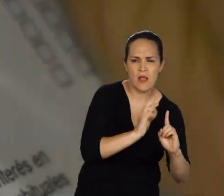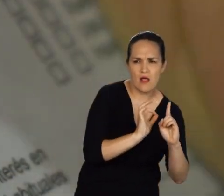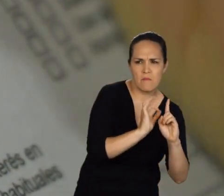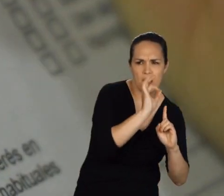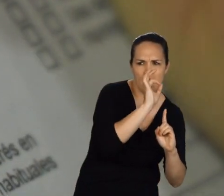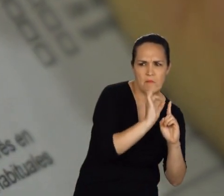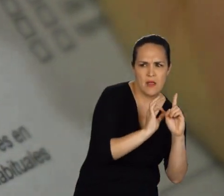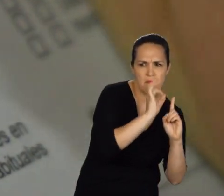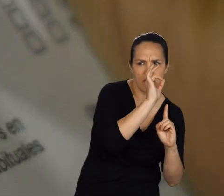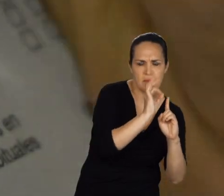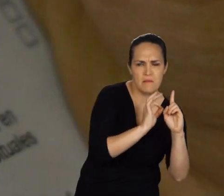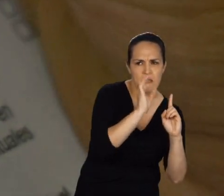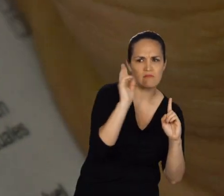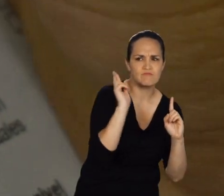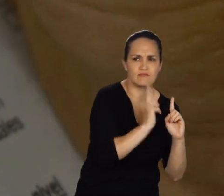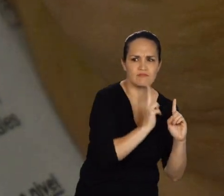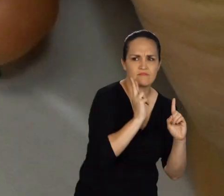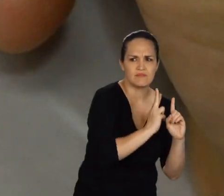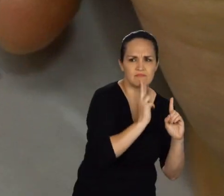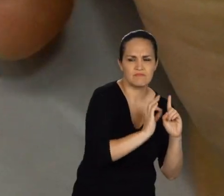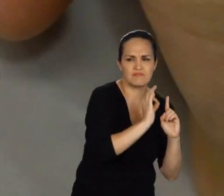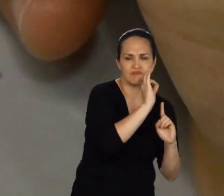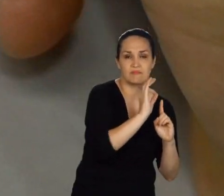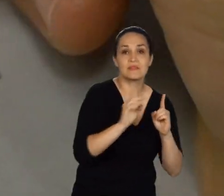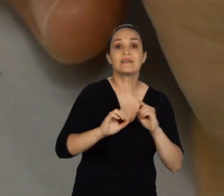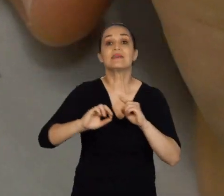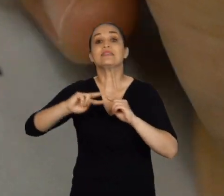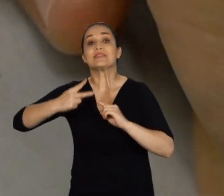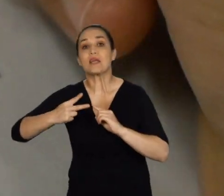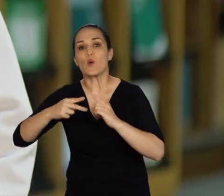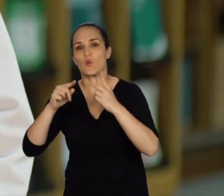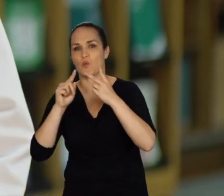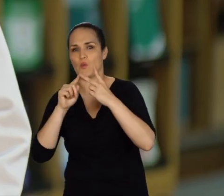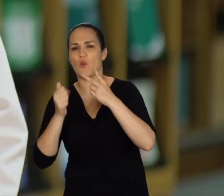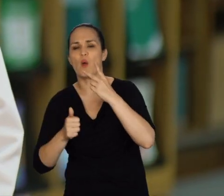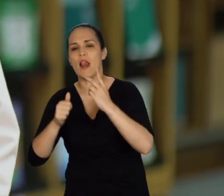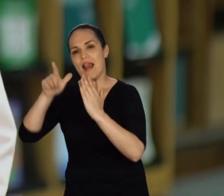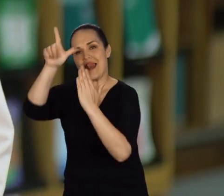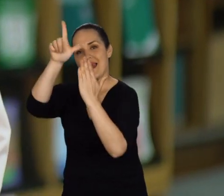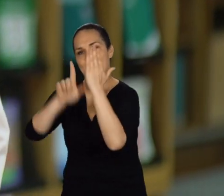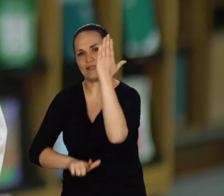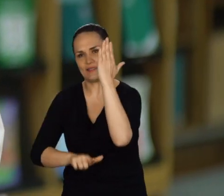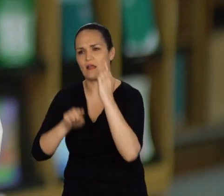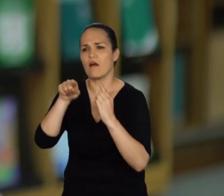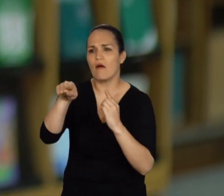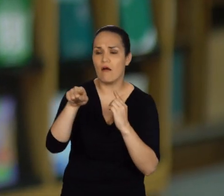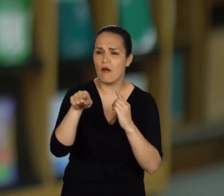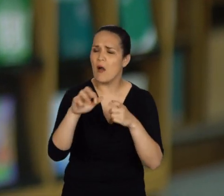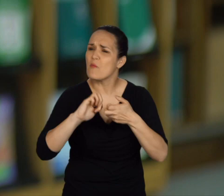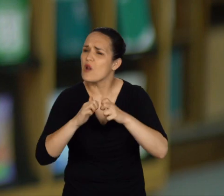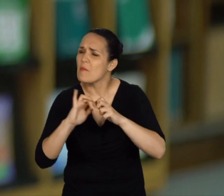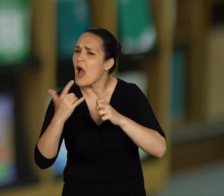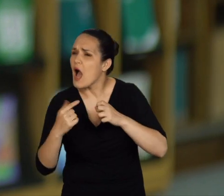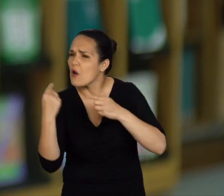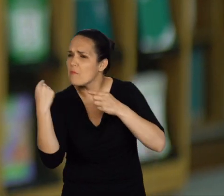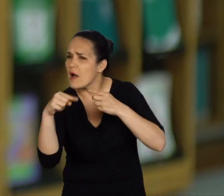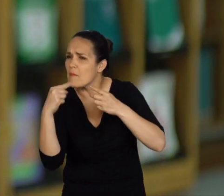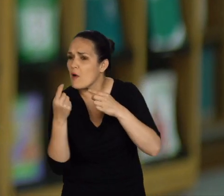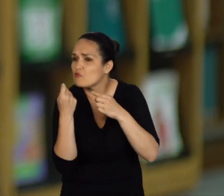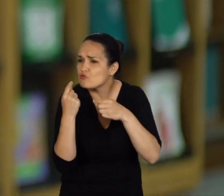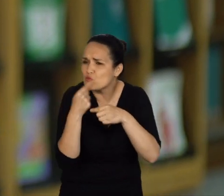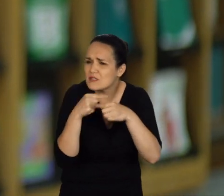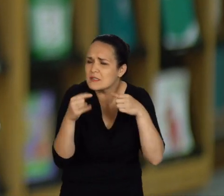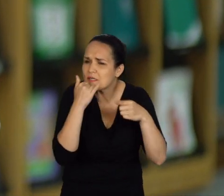que son una lista de problemas, donde están problemas físicos, problemas emocionales, problemas en su vida normal, que haya